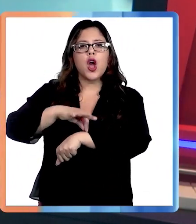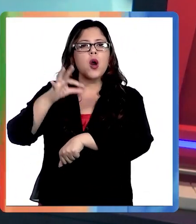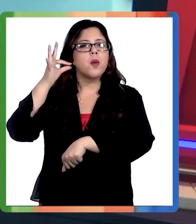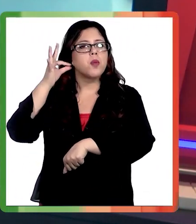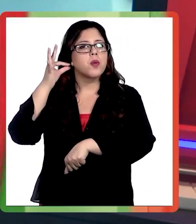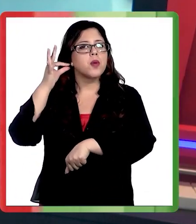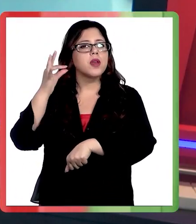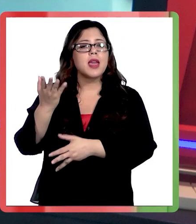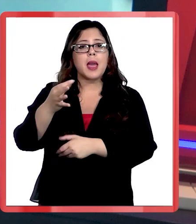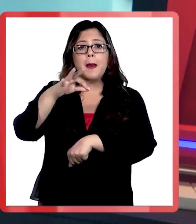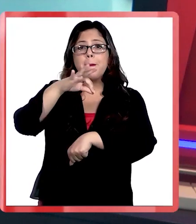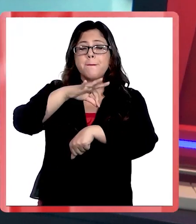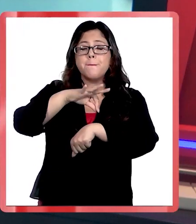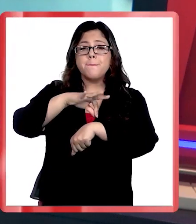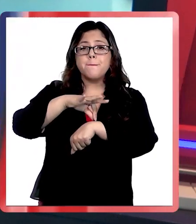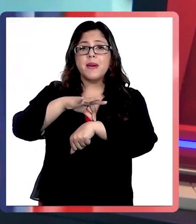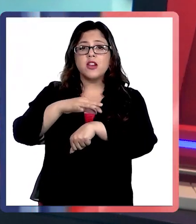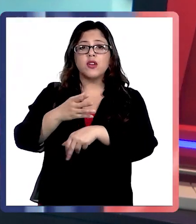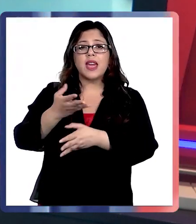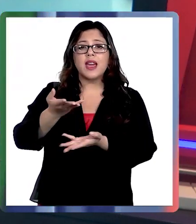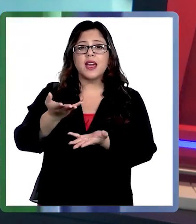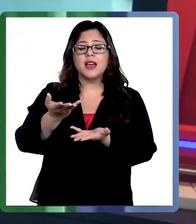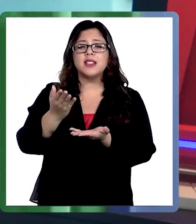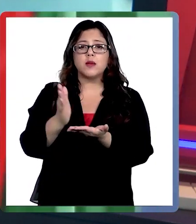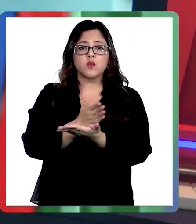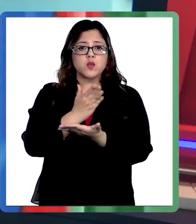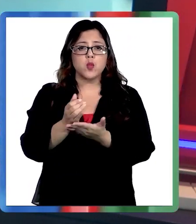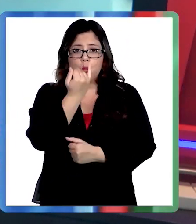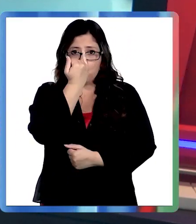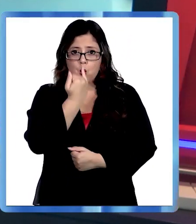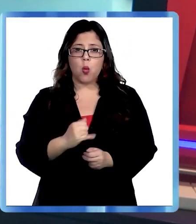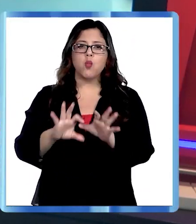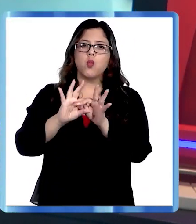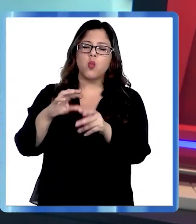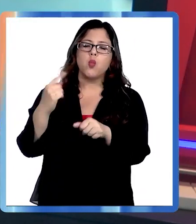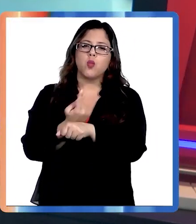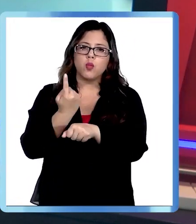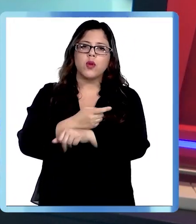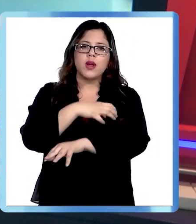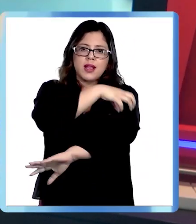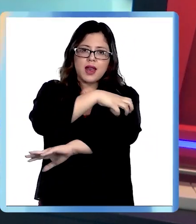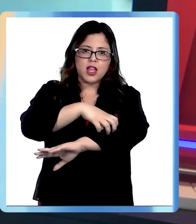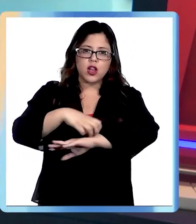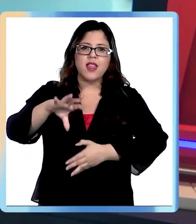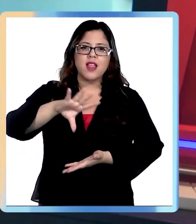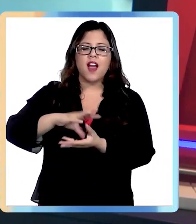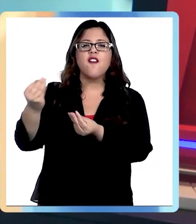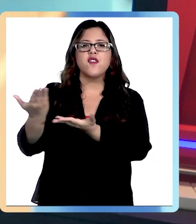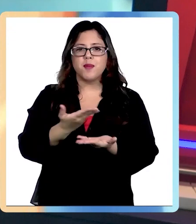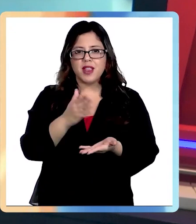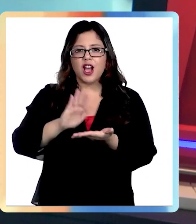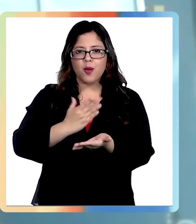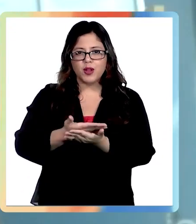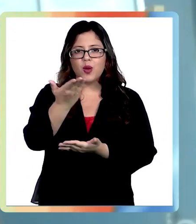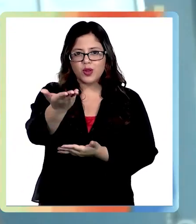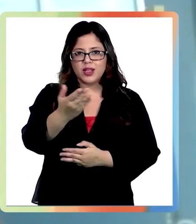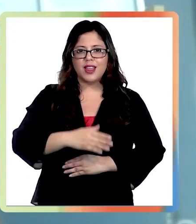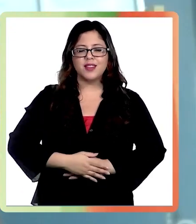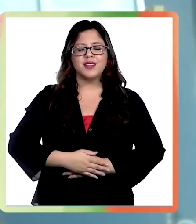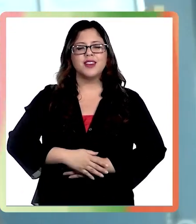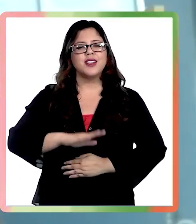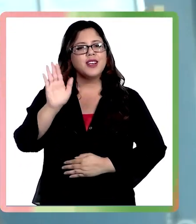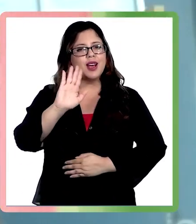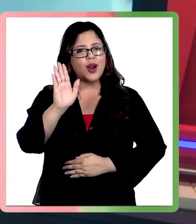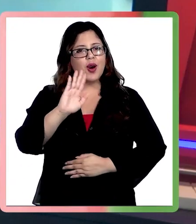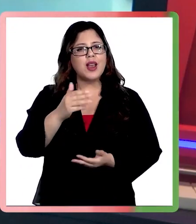Vygotsky, médico-nutrióloga. Está con nosotros y le damos las gracias de inmediato por esta conversación con las regiones de nuestro país. Bienvenida, doctora. ¿Cómo estás? Hola,